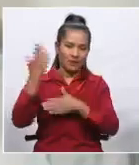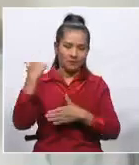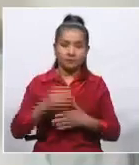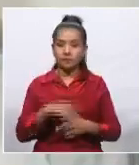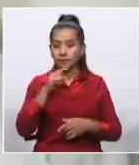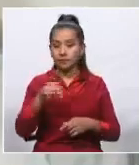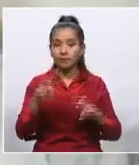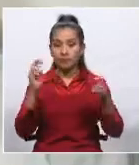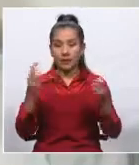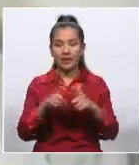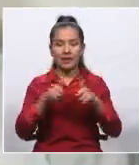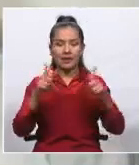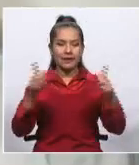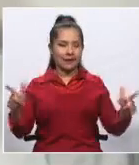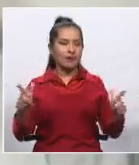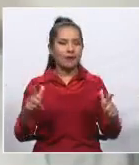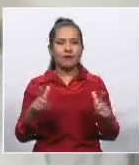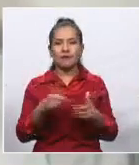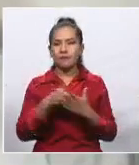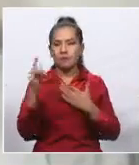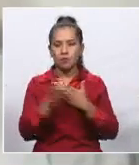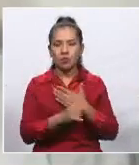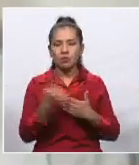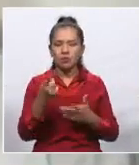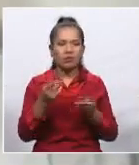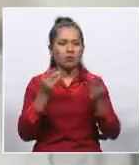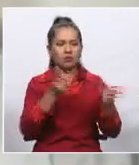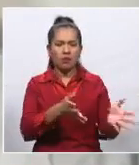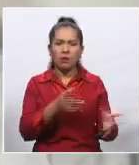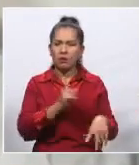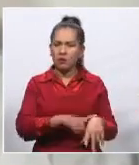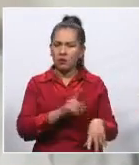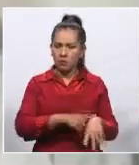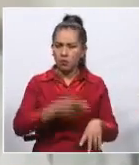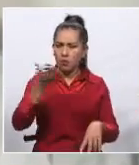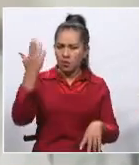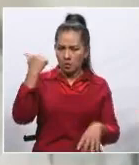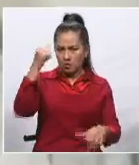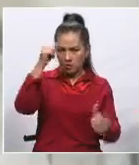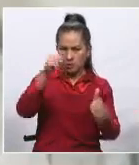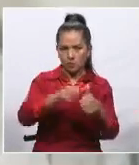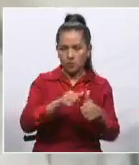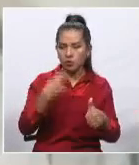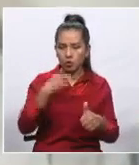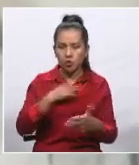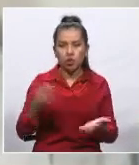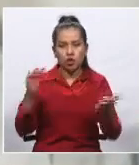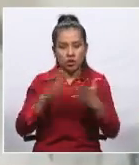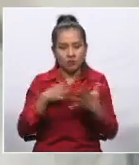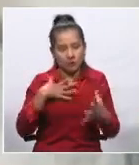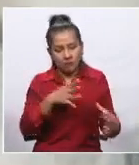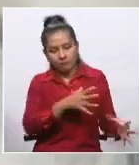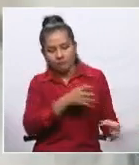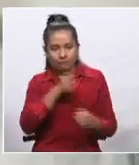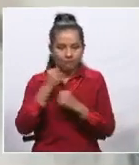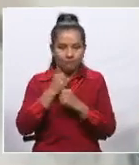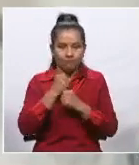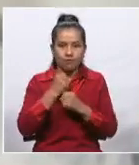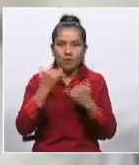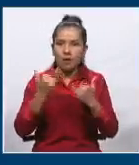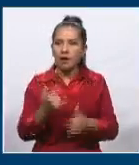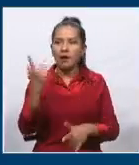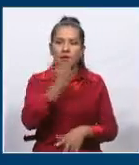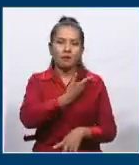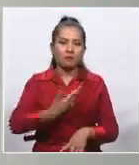Proyecto que hay que recordar que ha sido recuperado y ha sido puesto nuevamente en marcha gracias a nuestro presidente, el presidente Lucho